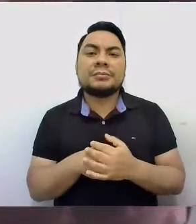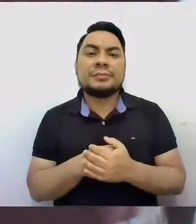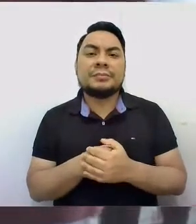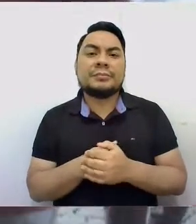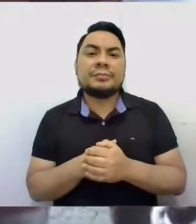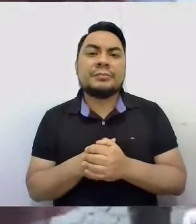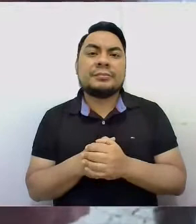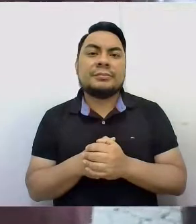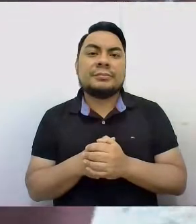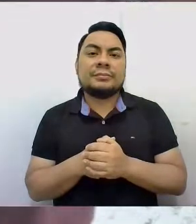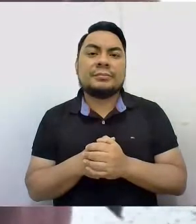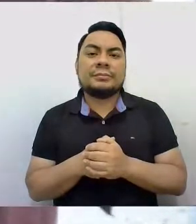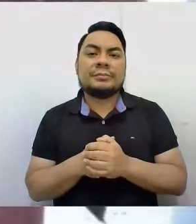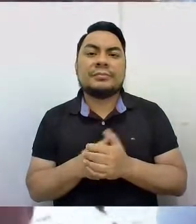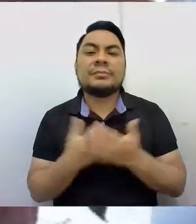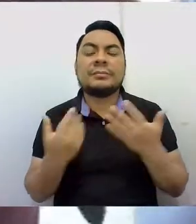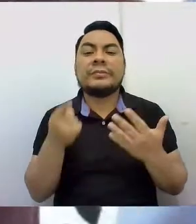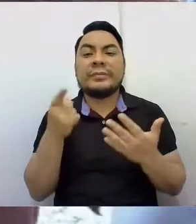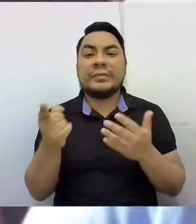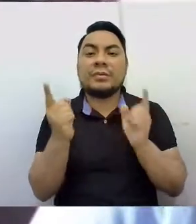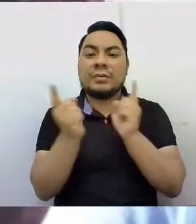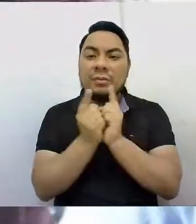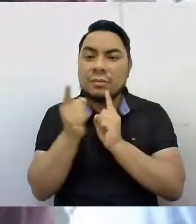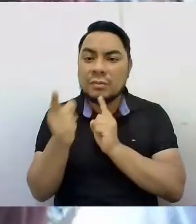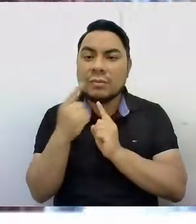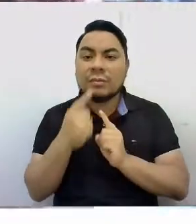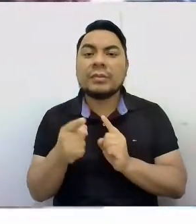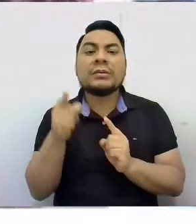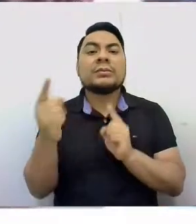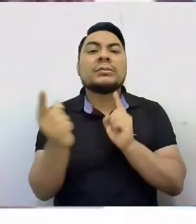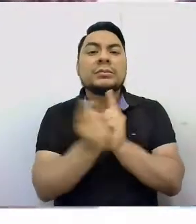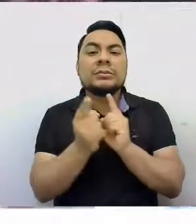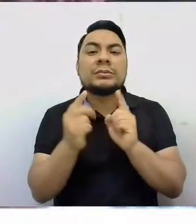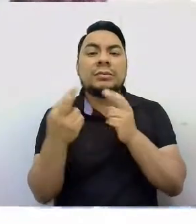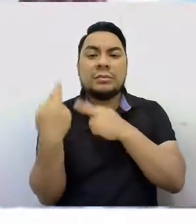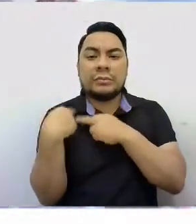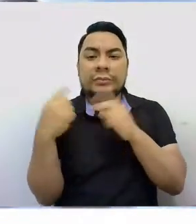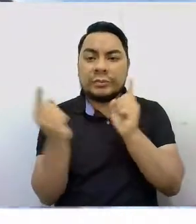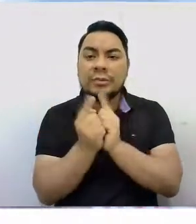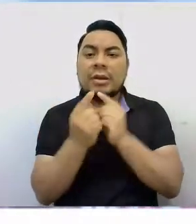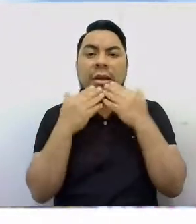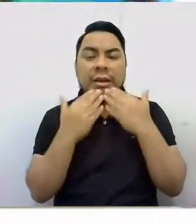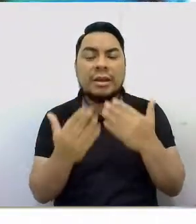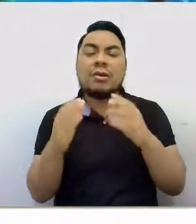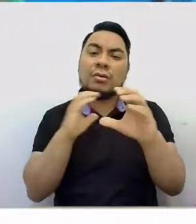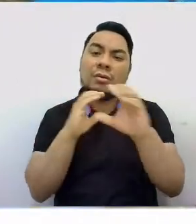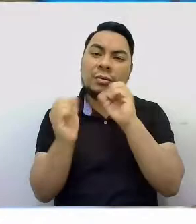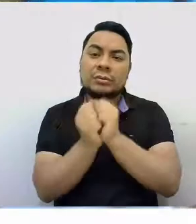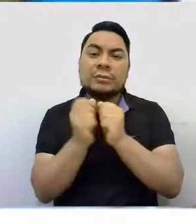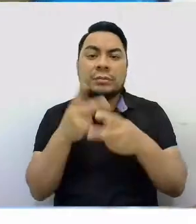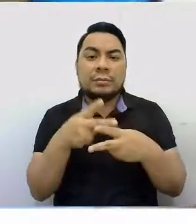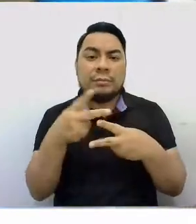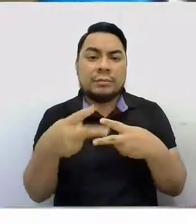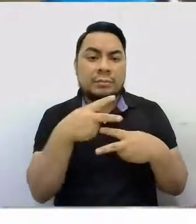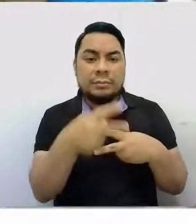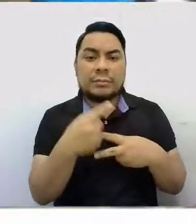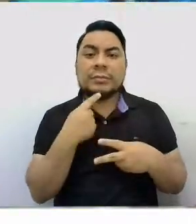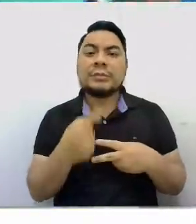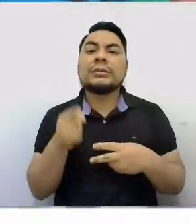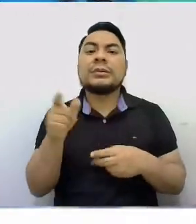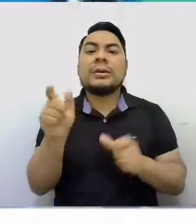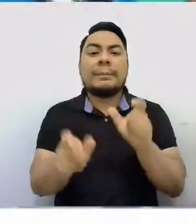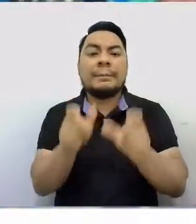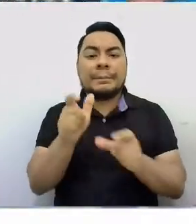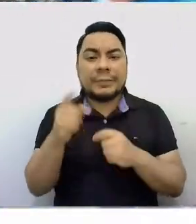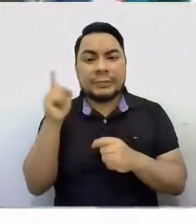En coordinación con instituciones aliadas y gracias a la comunicación de los vecinos, personal calificado recorre